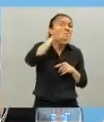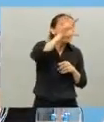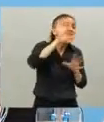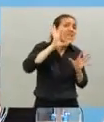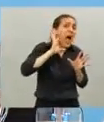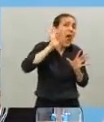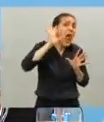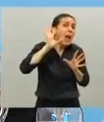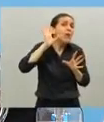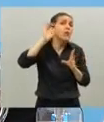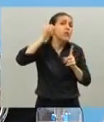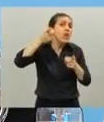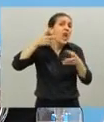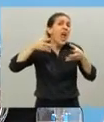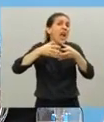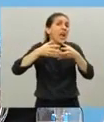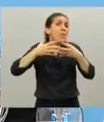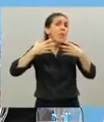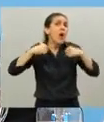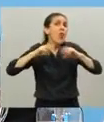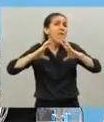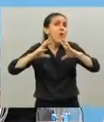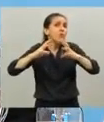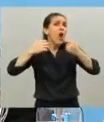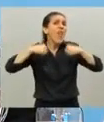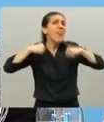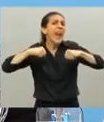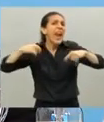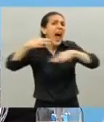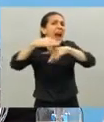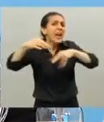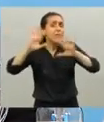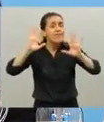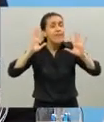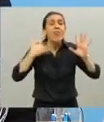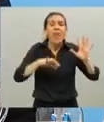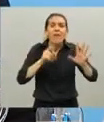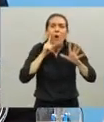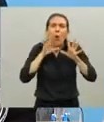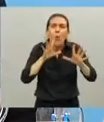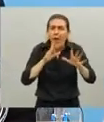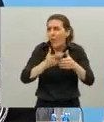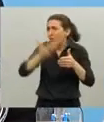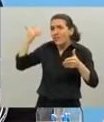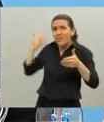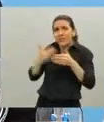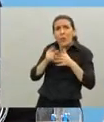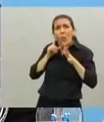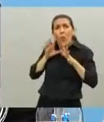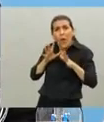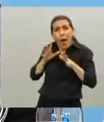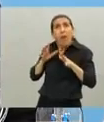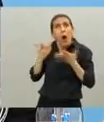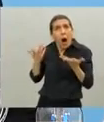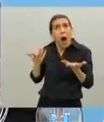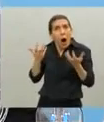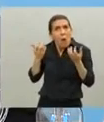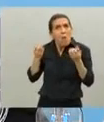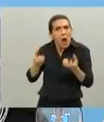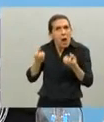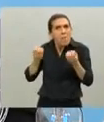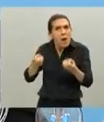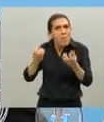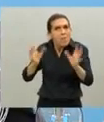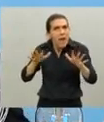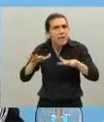hacer tenemos que ir con mucho cuidado hemos sido muy cuidadosos si nos ha ido bien y si